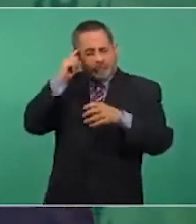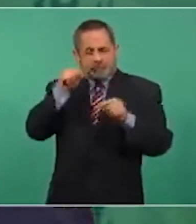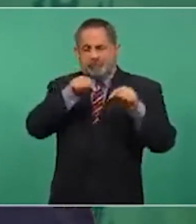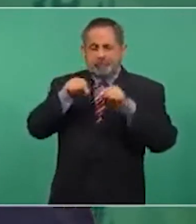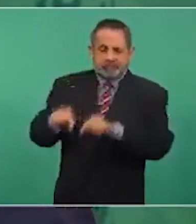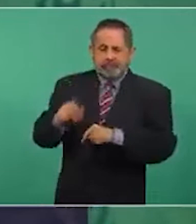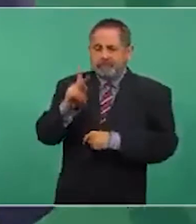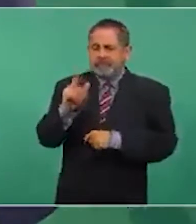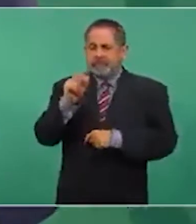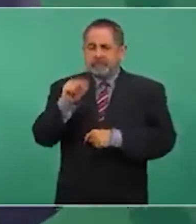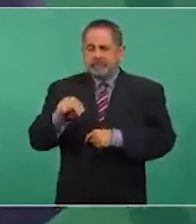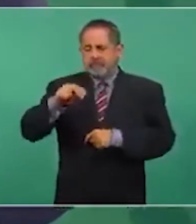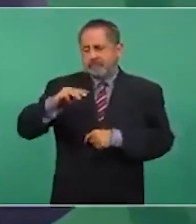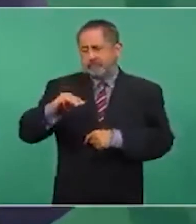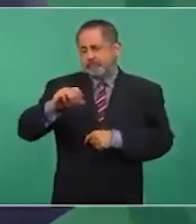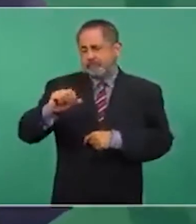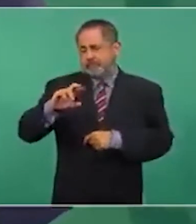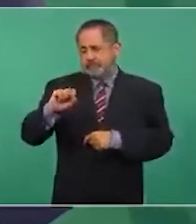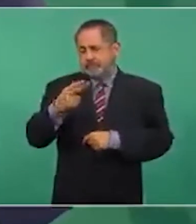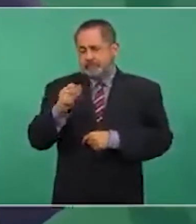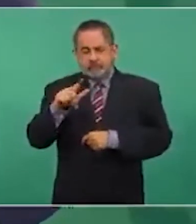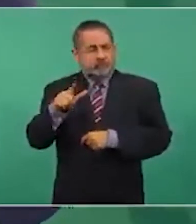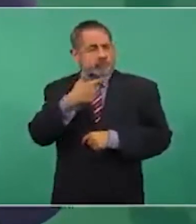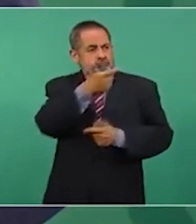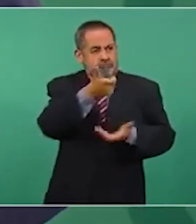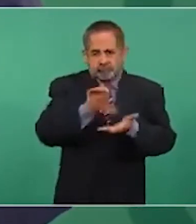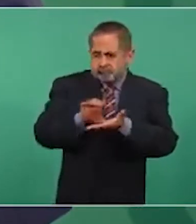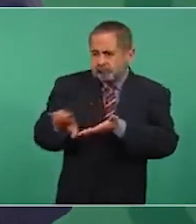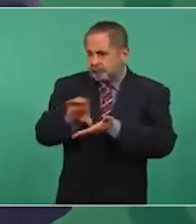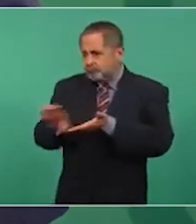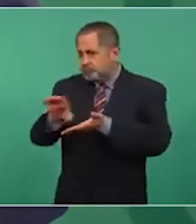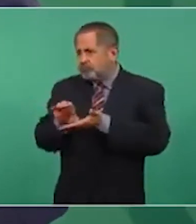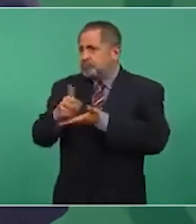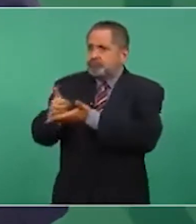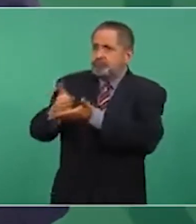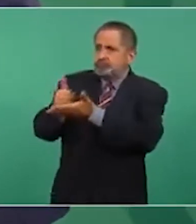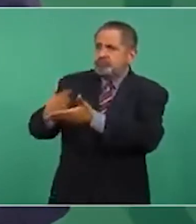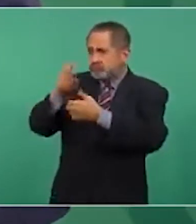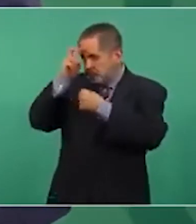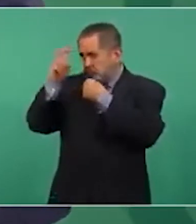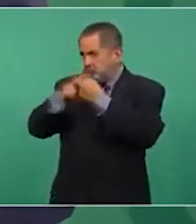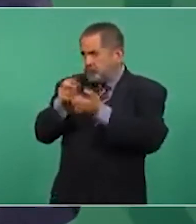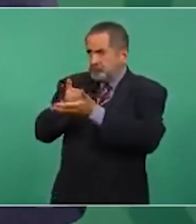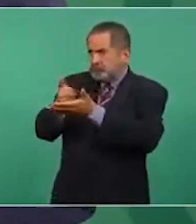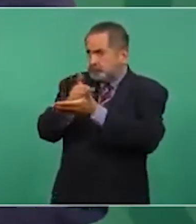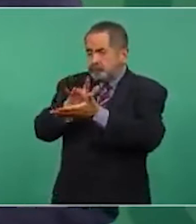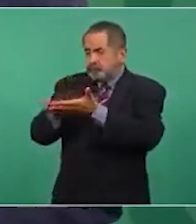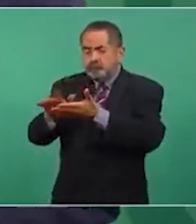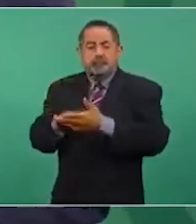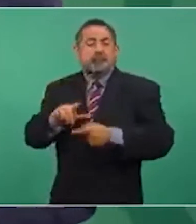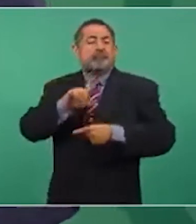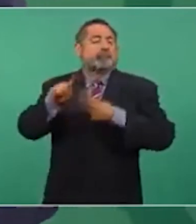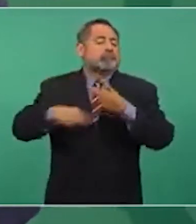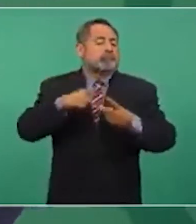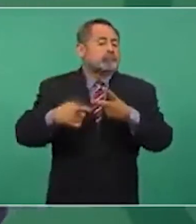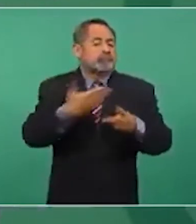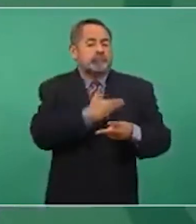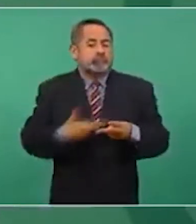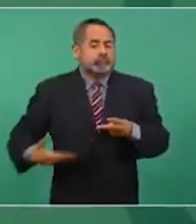destinaron recursos para eso, ayudaron a los países europeos. Luego, con el presidente Kennedy,